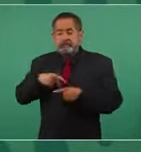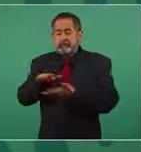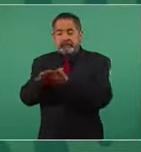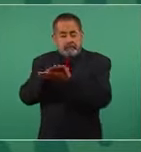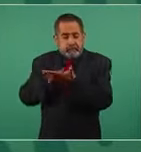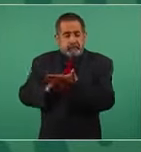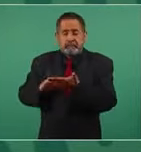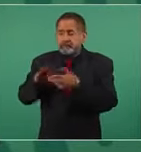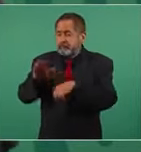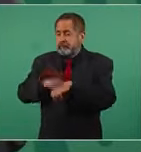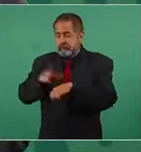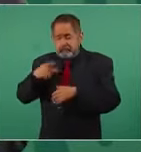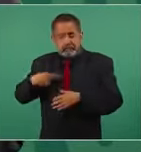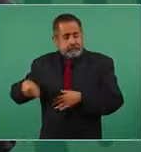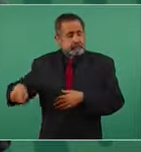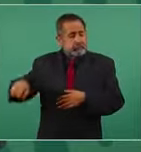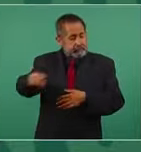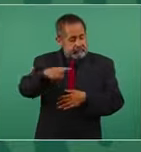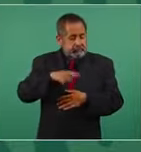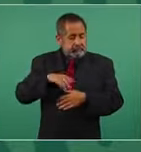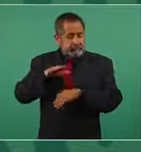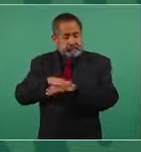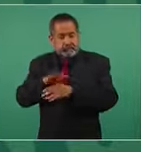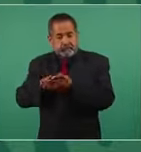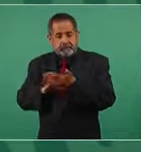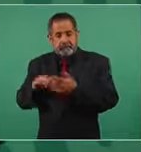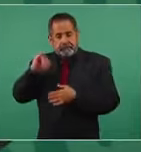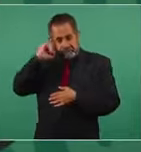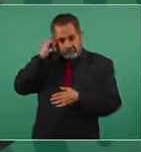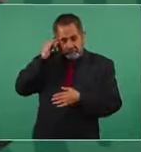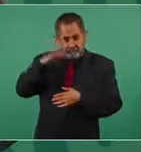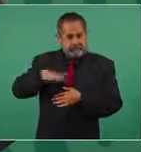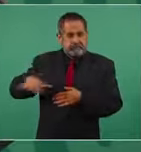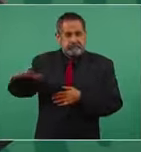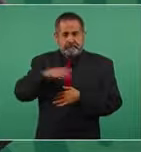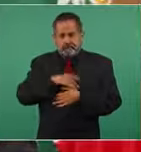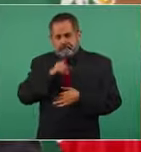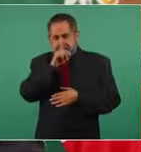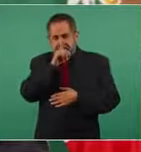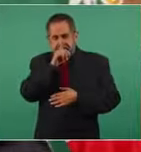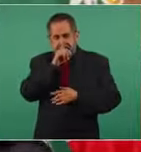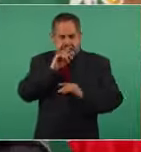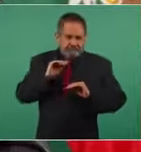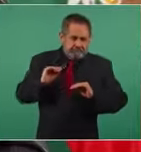humildes los indígenas callados